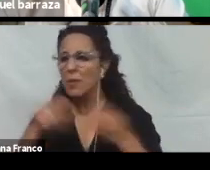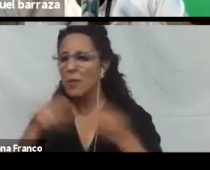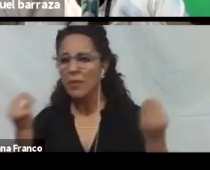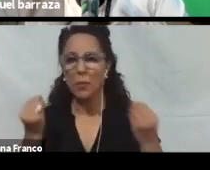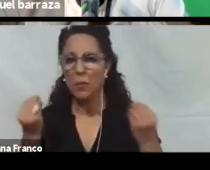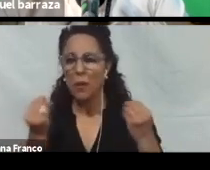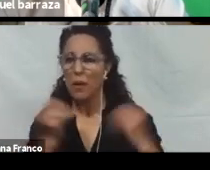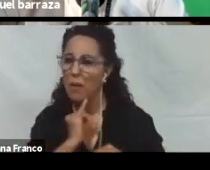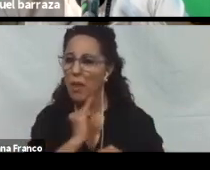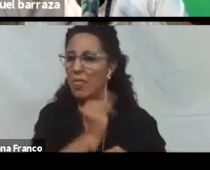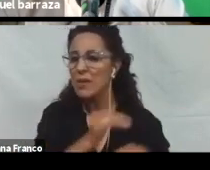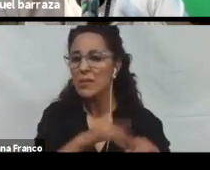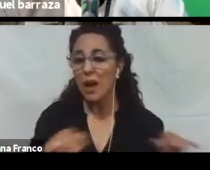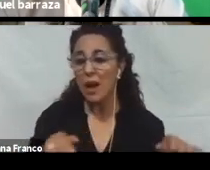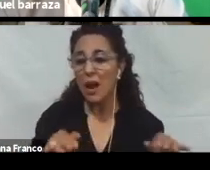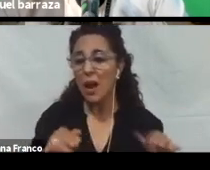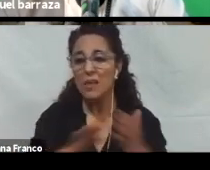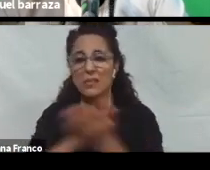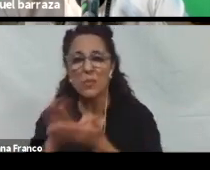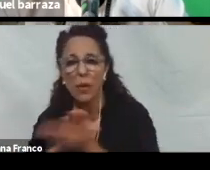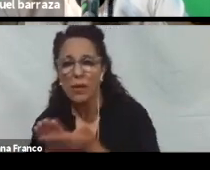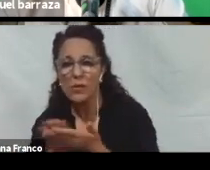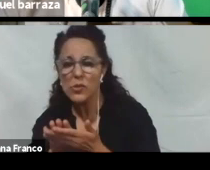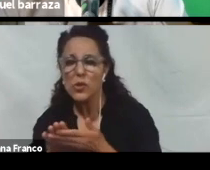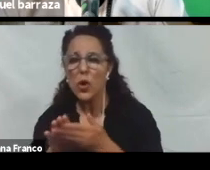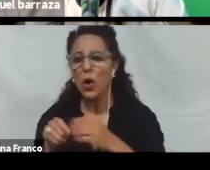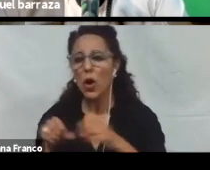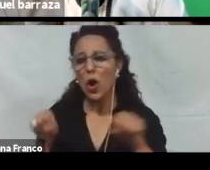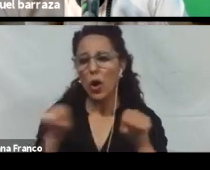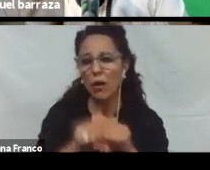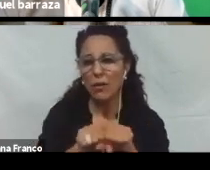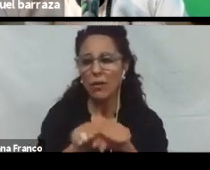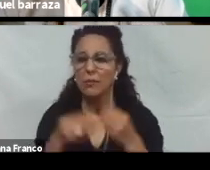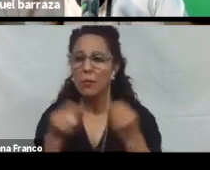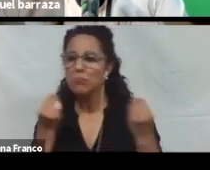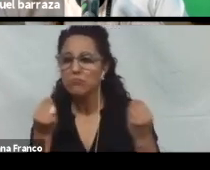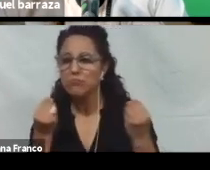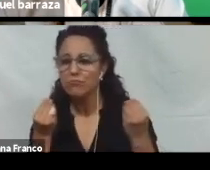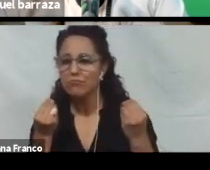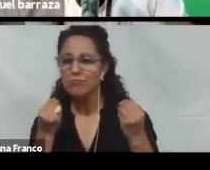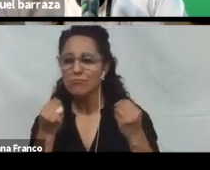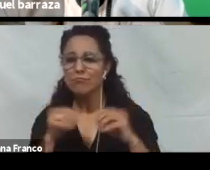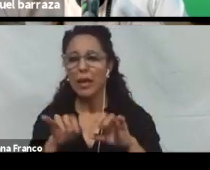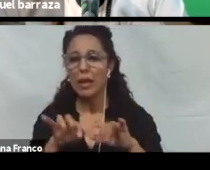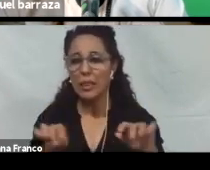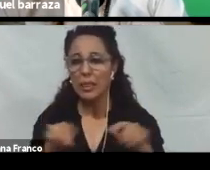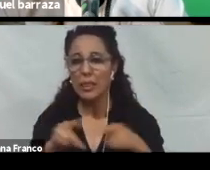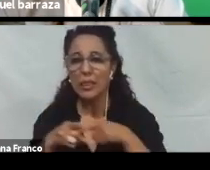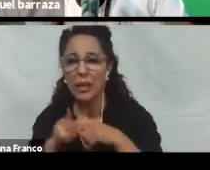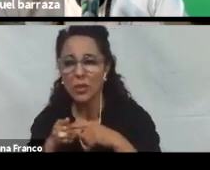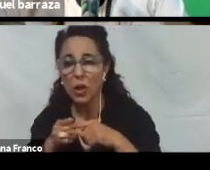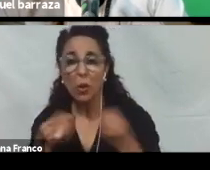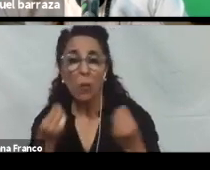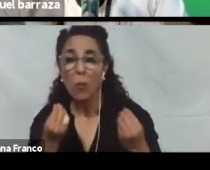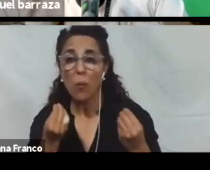alumnos. Cuáles son las circunstancias. Tipo de conexión. Las herramientas tecnológicas. Cuál podemos